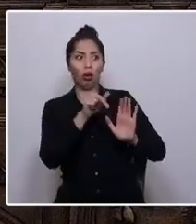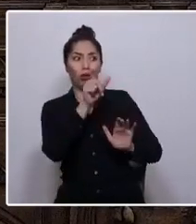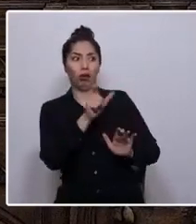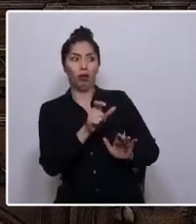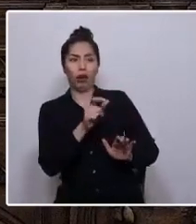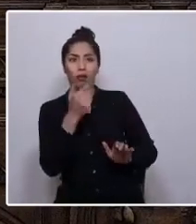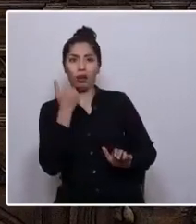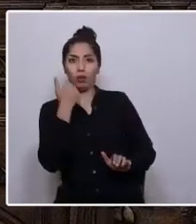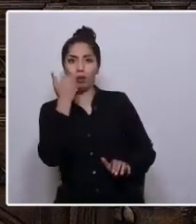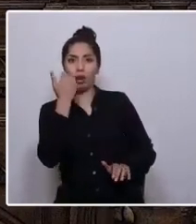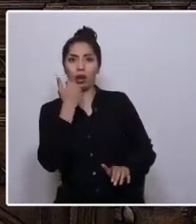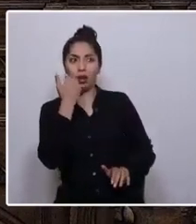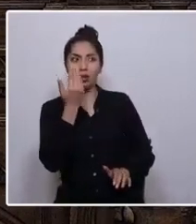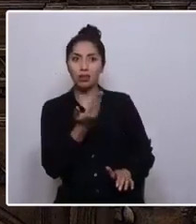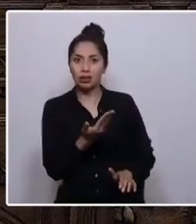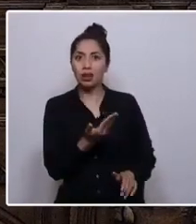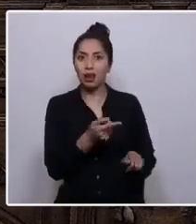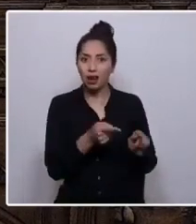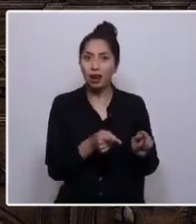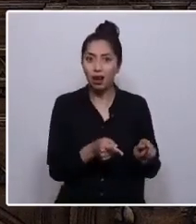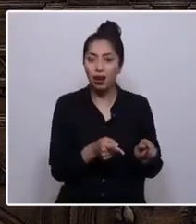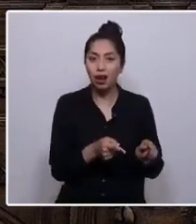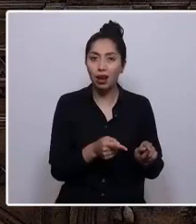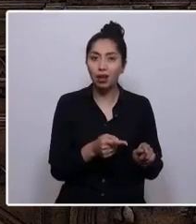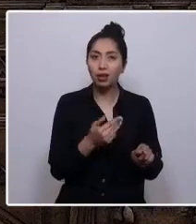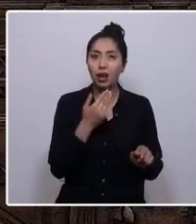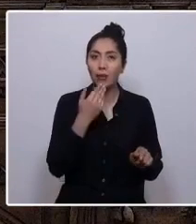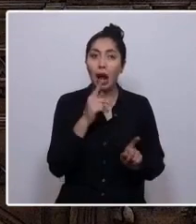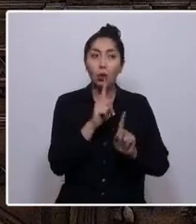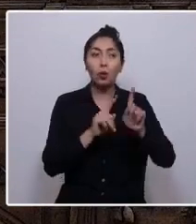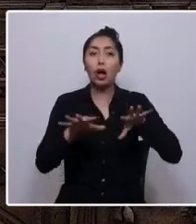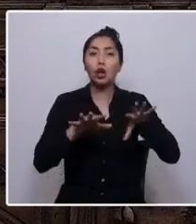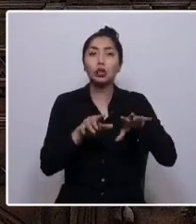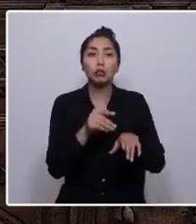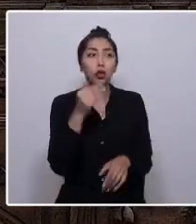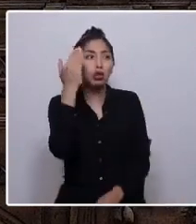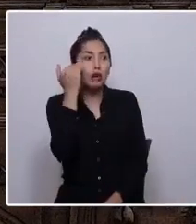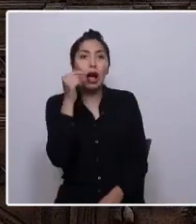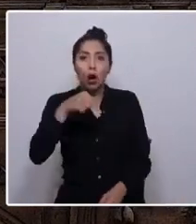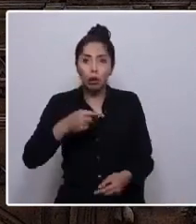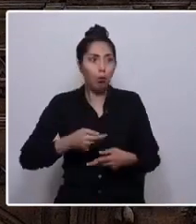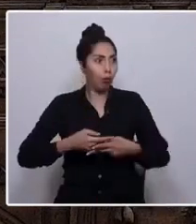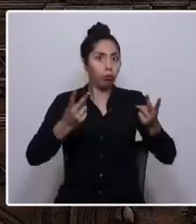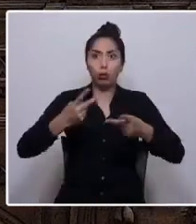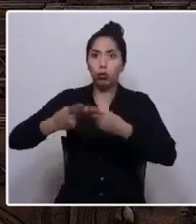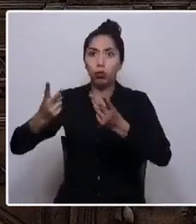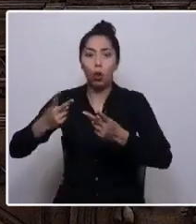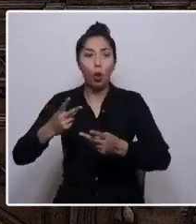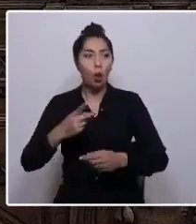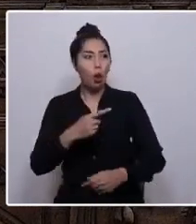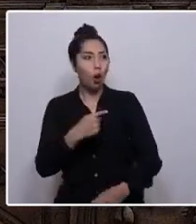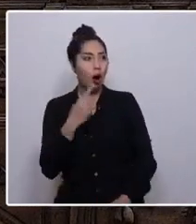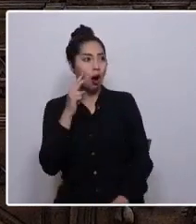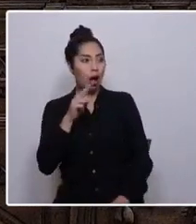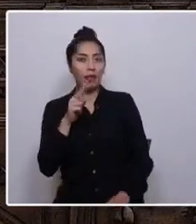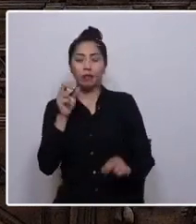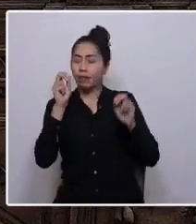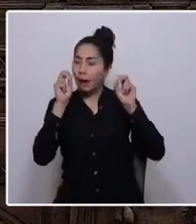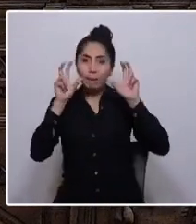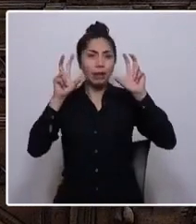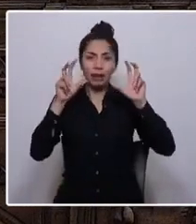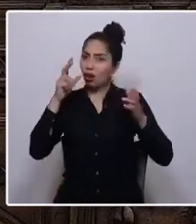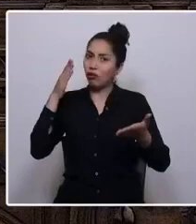alfombra. Lo invisible se hizo visible y nos obligó a despertar. Se volvió